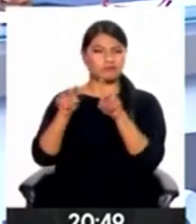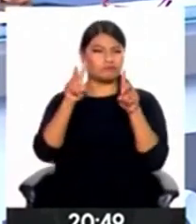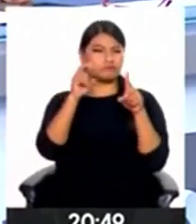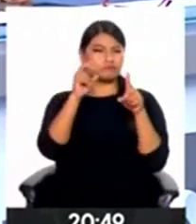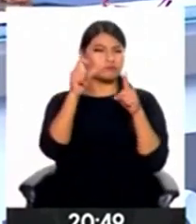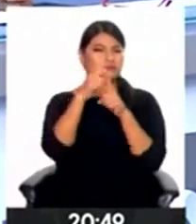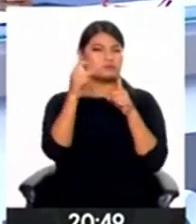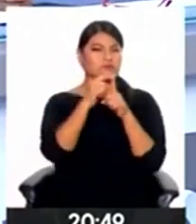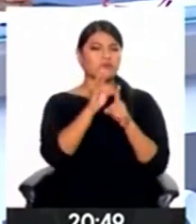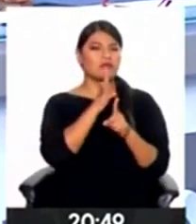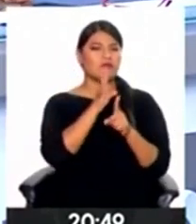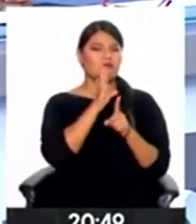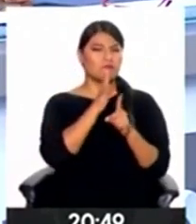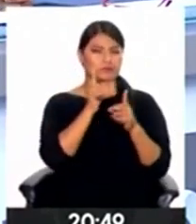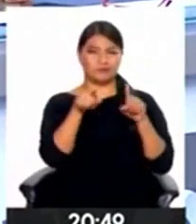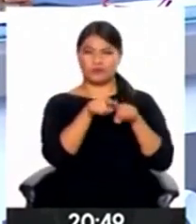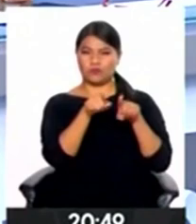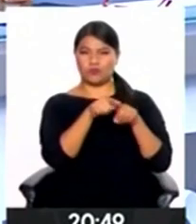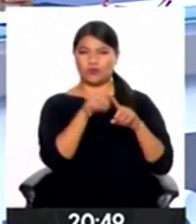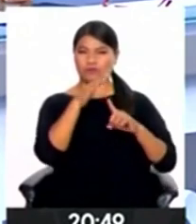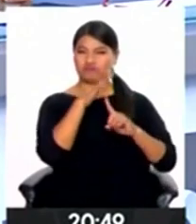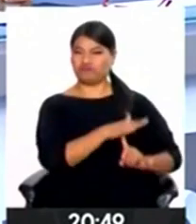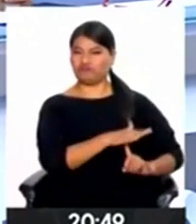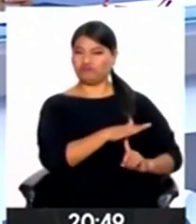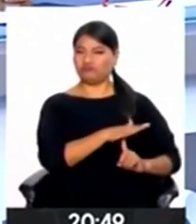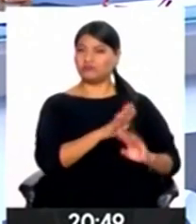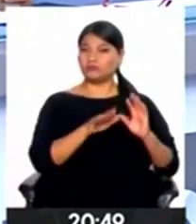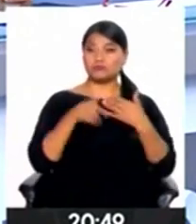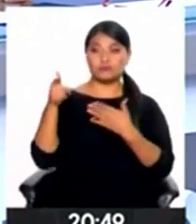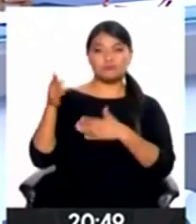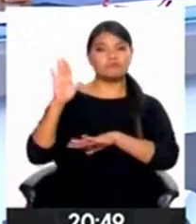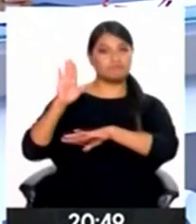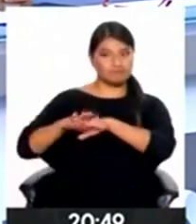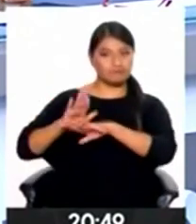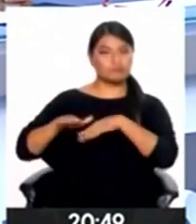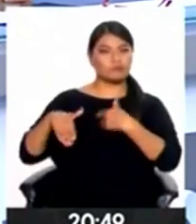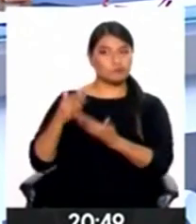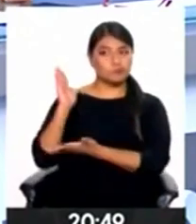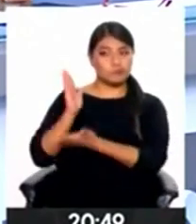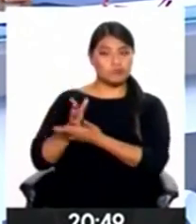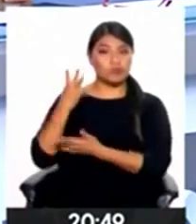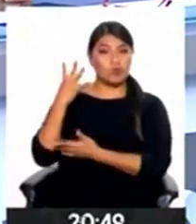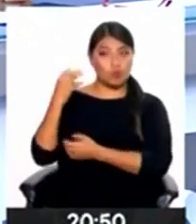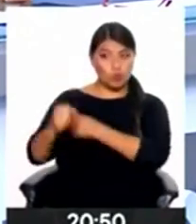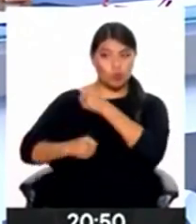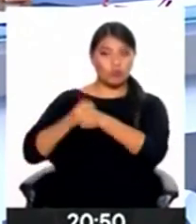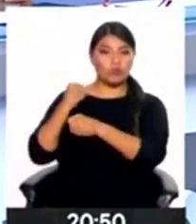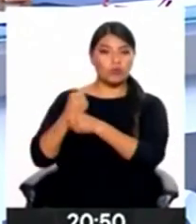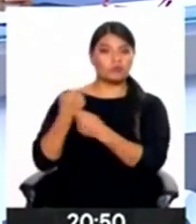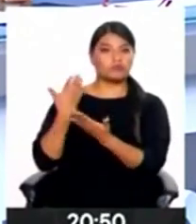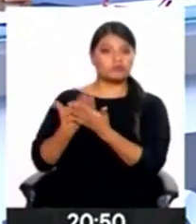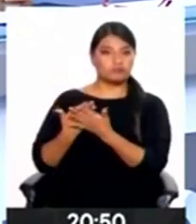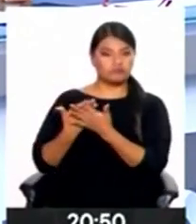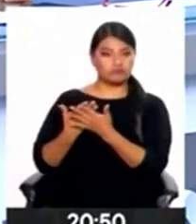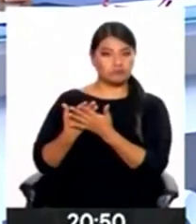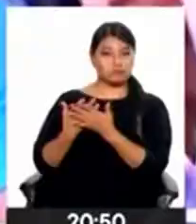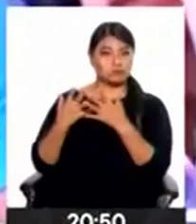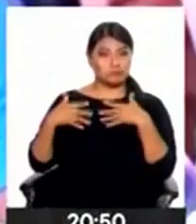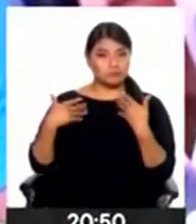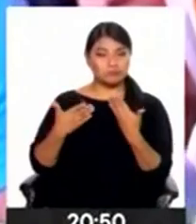contra un concursante. De acuerdo al Código Penal, Acereto podría ser sancionado hasta con cuatro años de prisión. Vean.